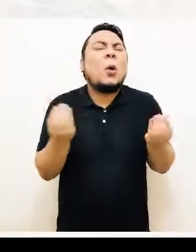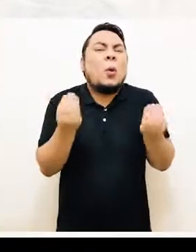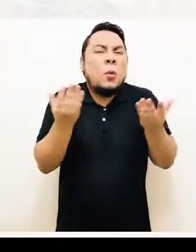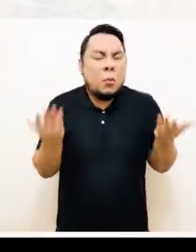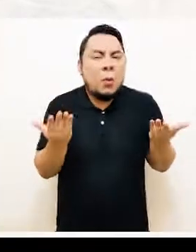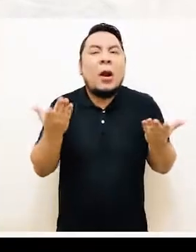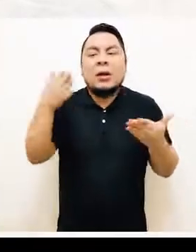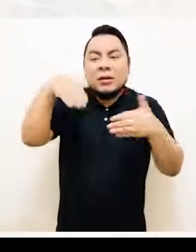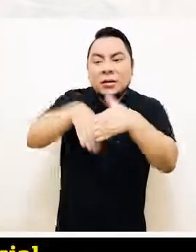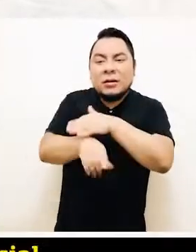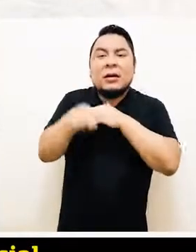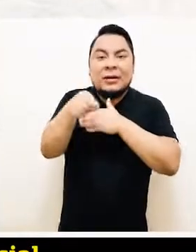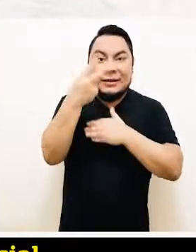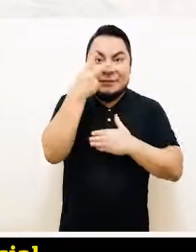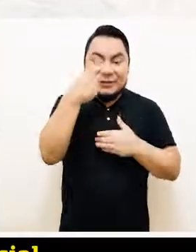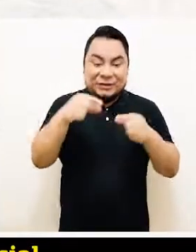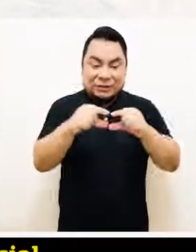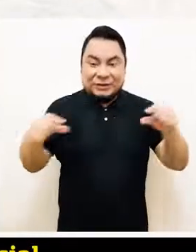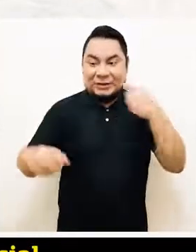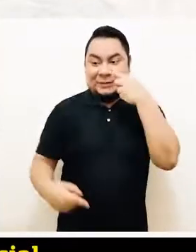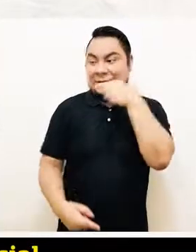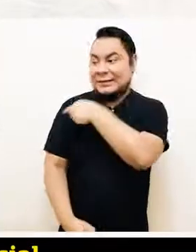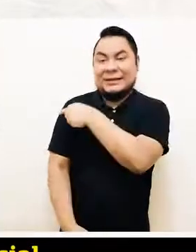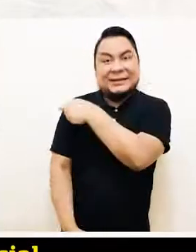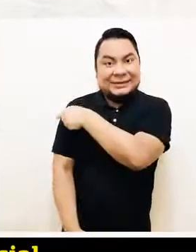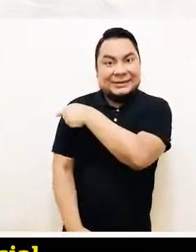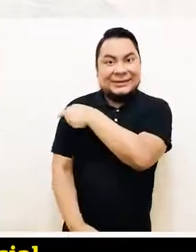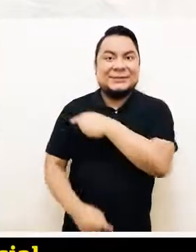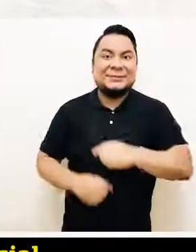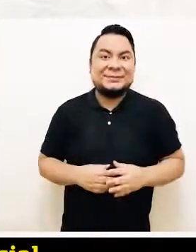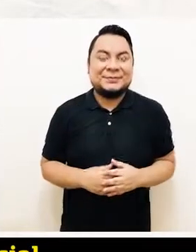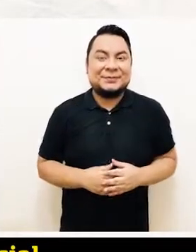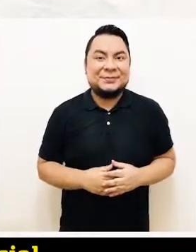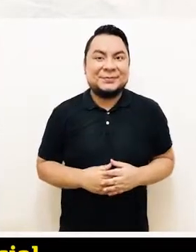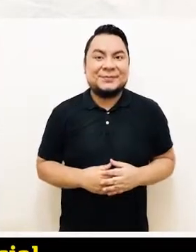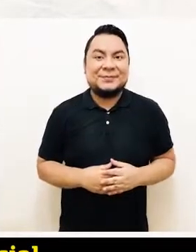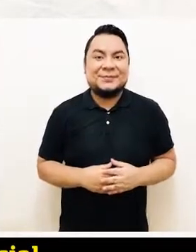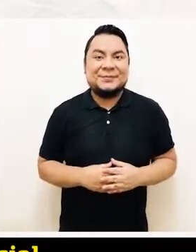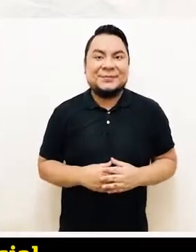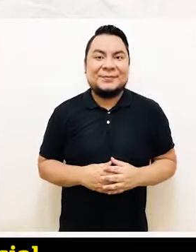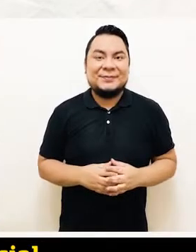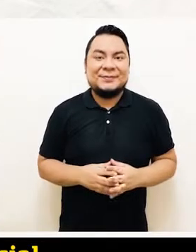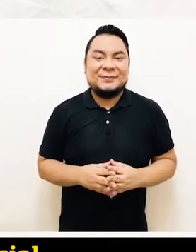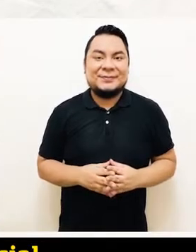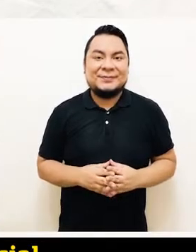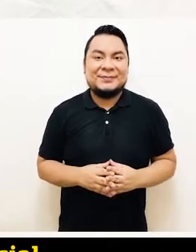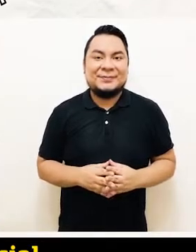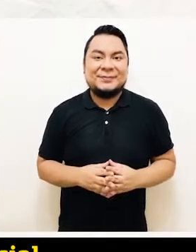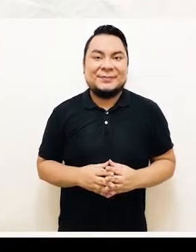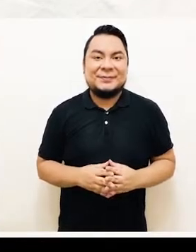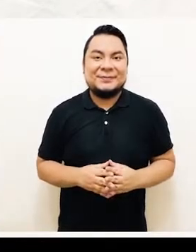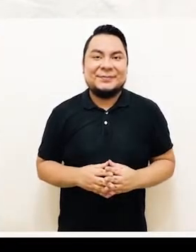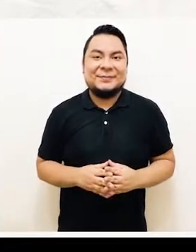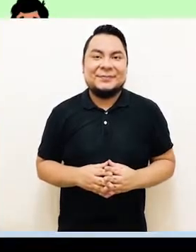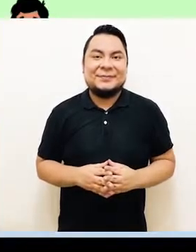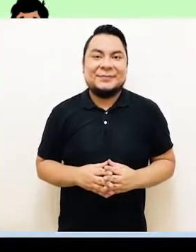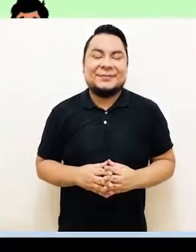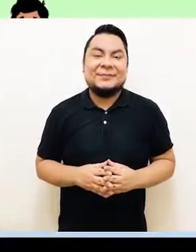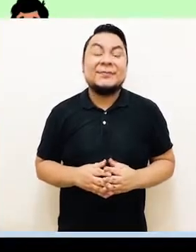tienes que ingresar a www.minedu.gov.p slash educación básica especial